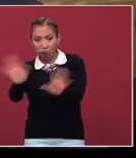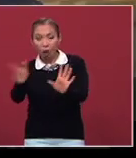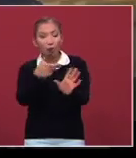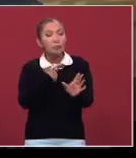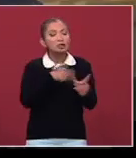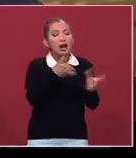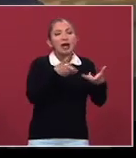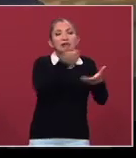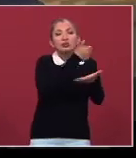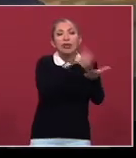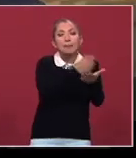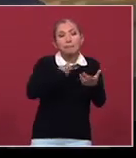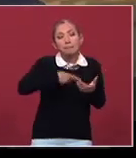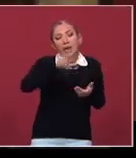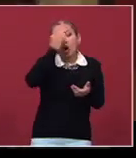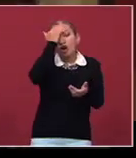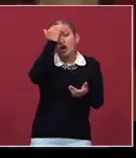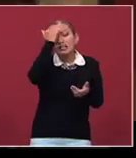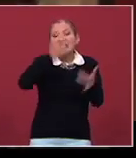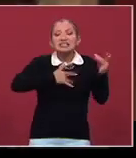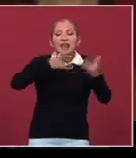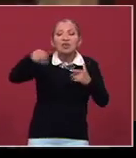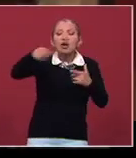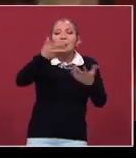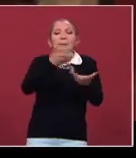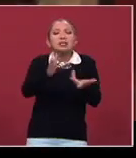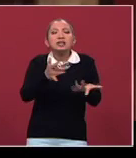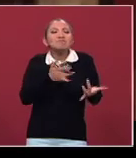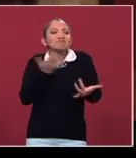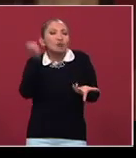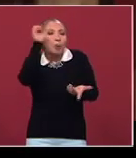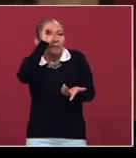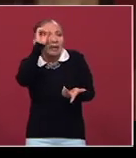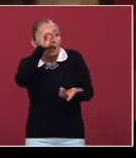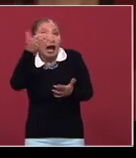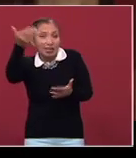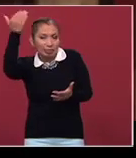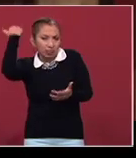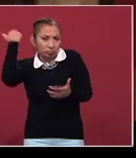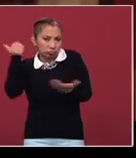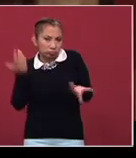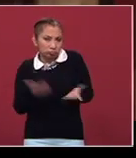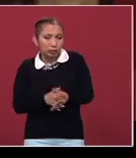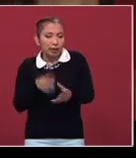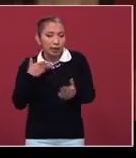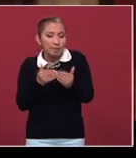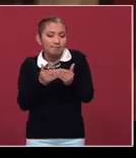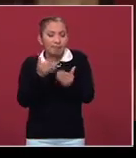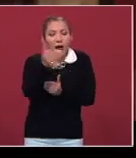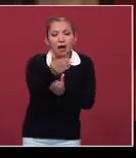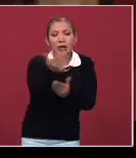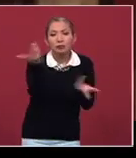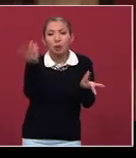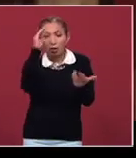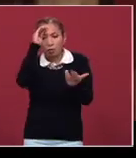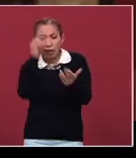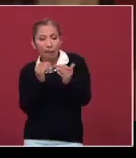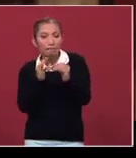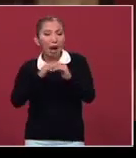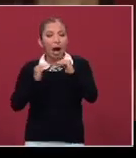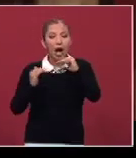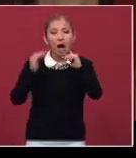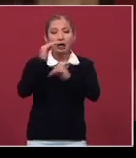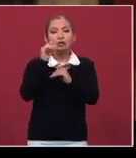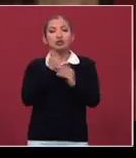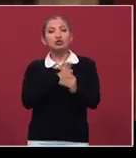pero sí conocían el sentir del campesinado de aquella época y dan un paso adelante en términos de su pensamiento, ¿no? No